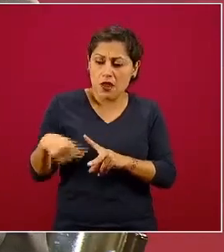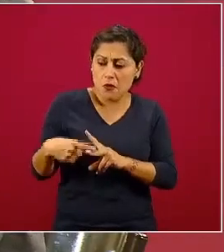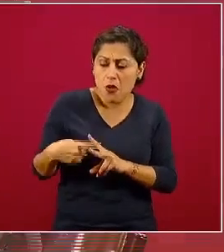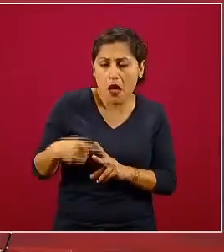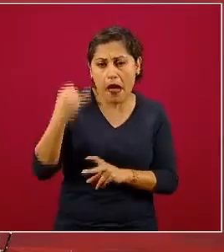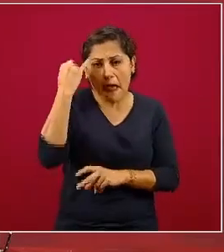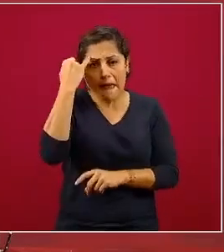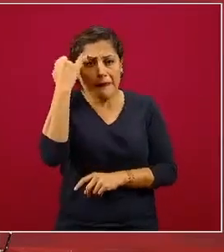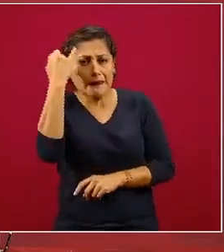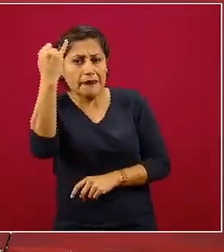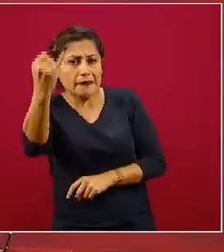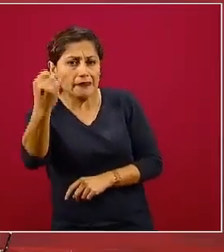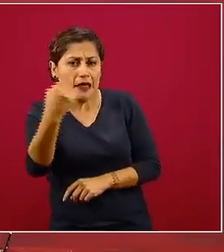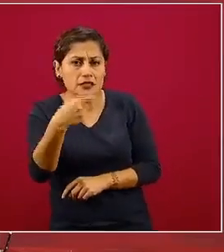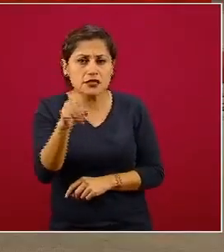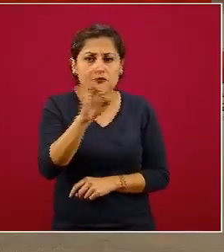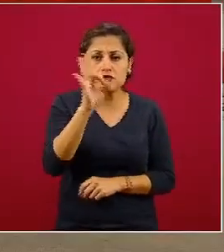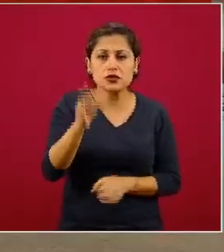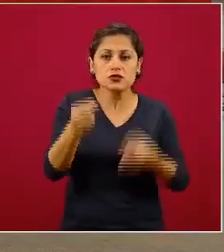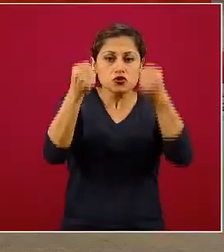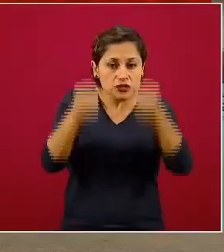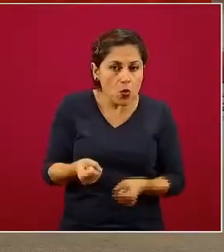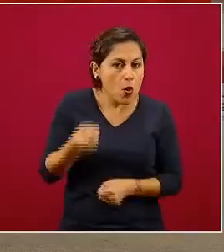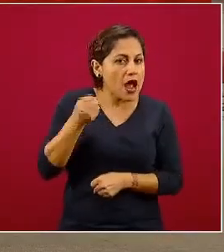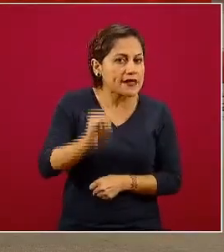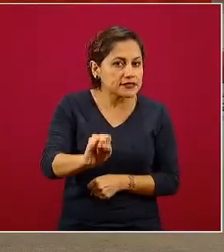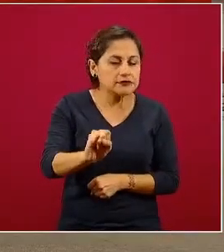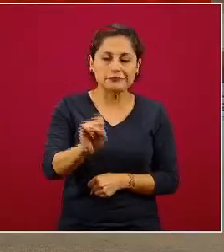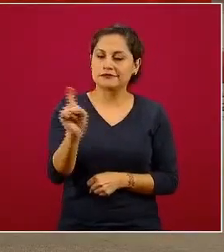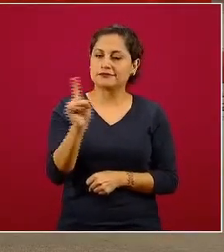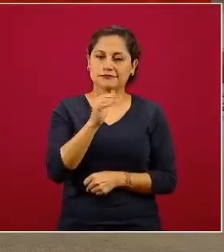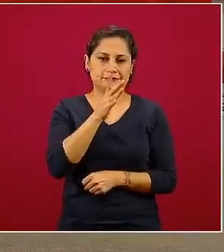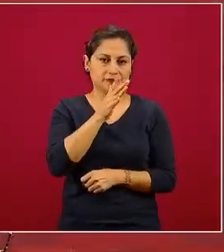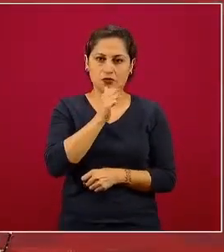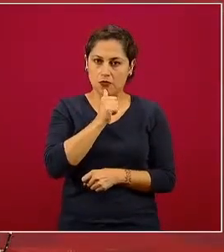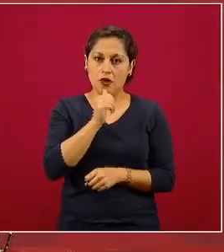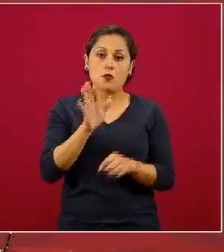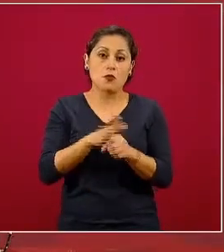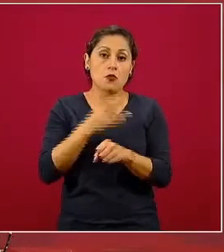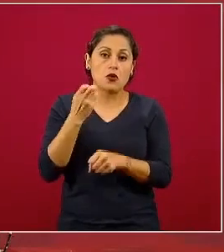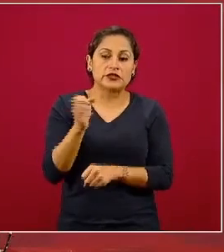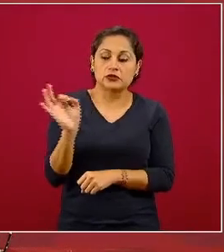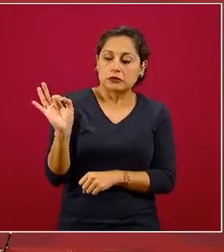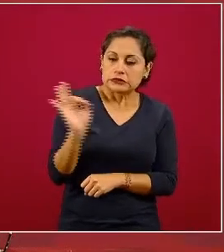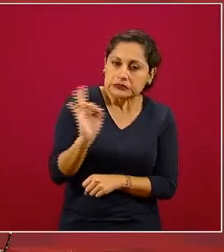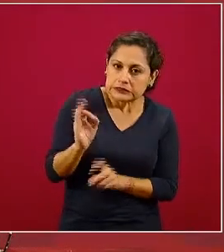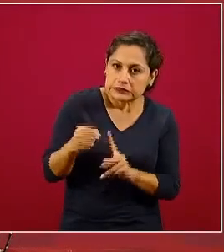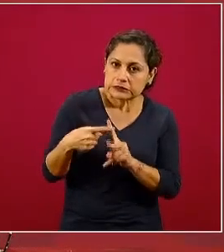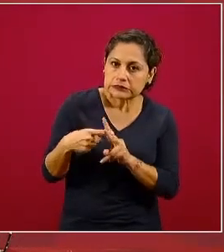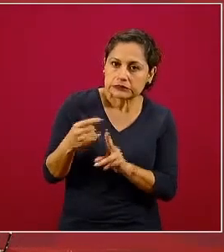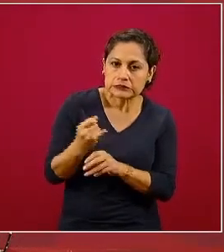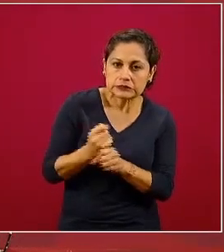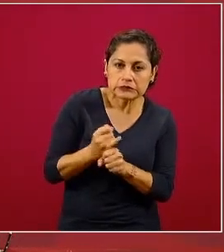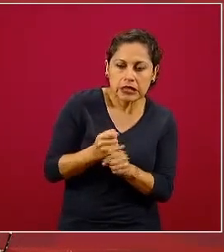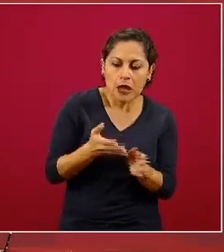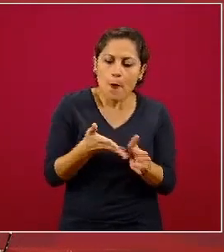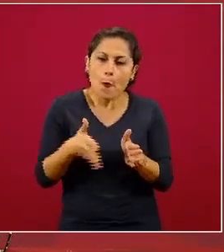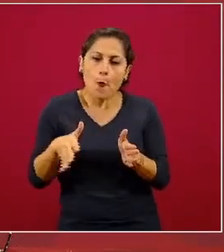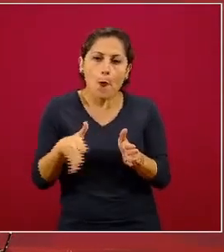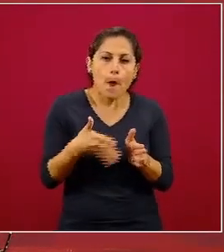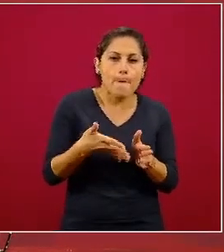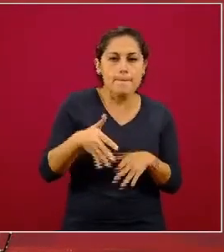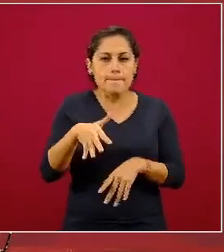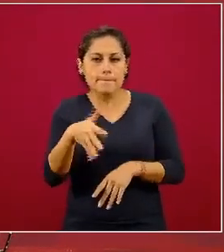puntual muy exacta. Entonces, estas predicciones generalmente se estima un valor medio de lo que podría